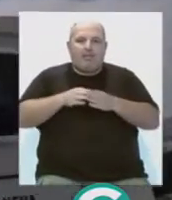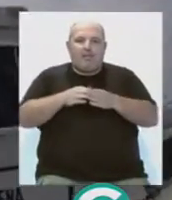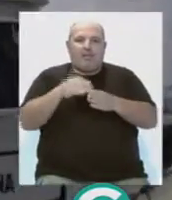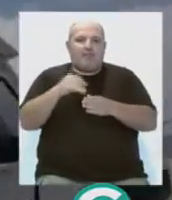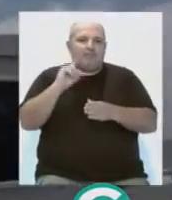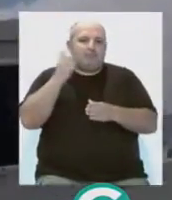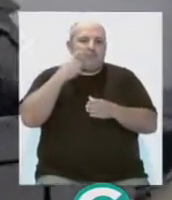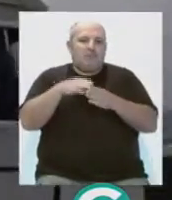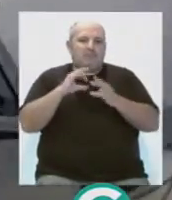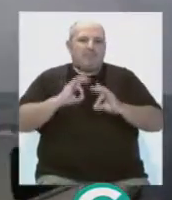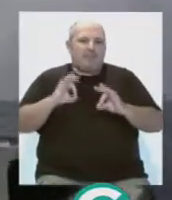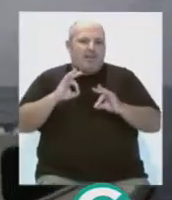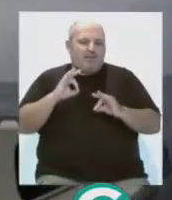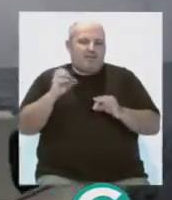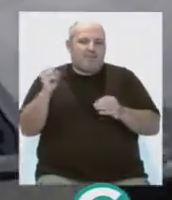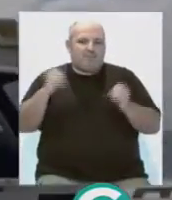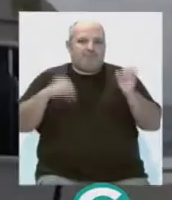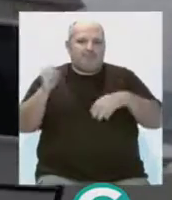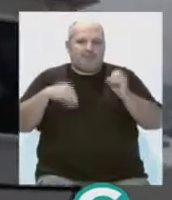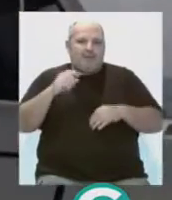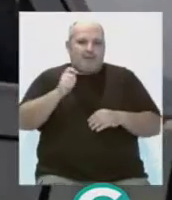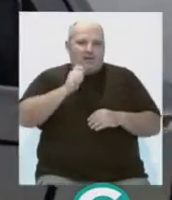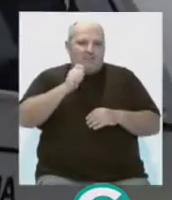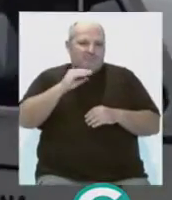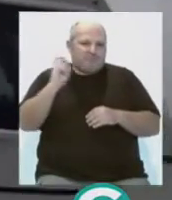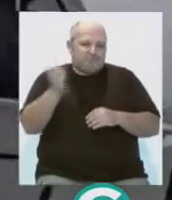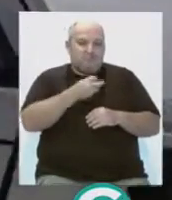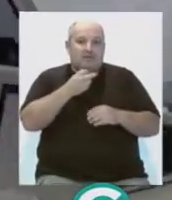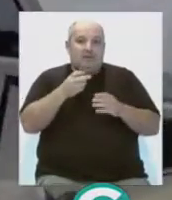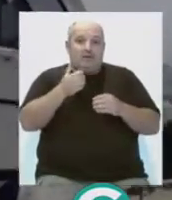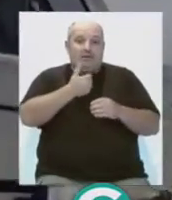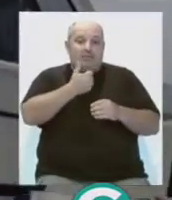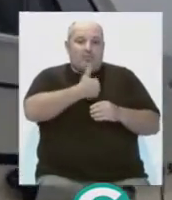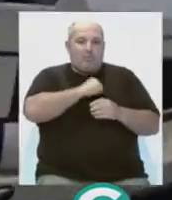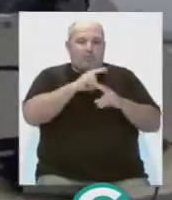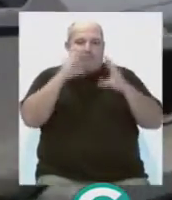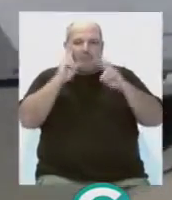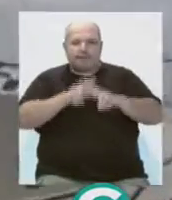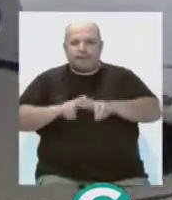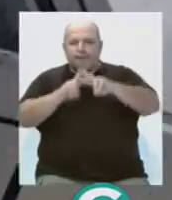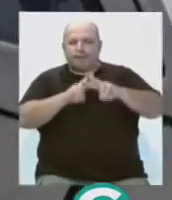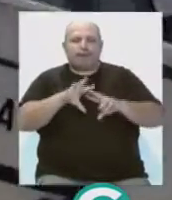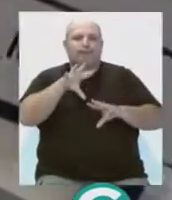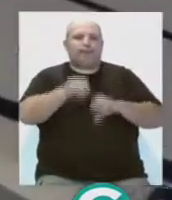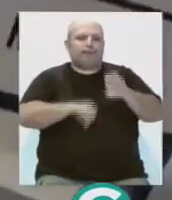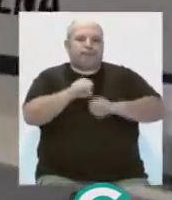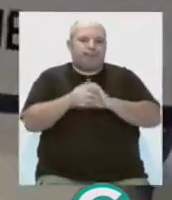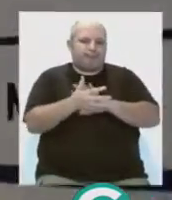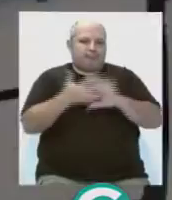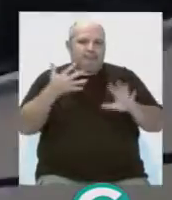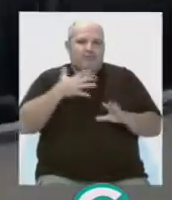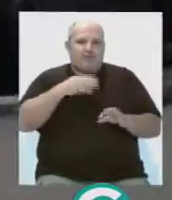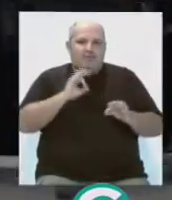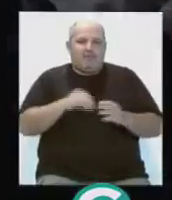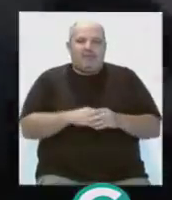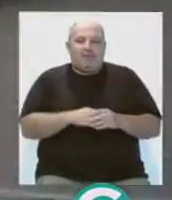llegar a un barco de recreo que les abastecía el hachís. Desde los puertos deportivos de Cádiz transportaban la droga hasta la guardería que